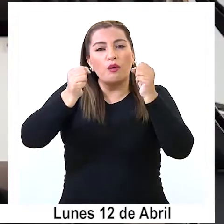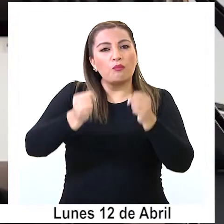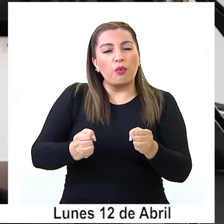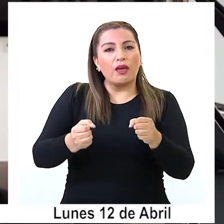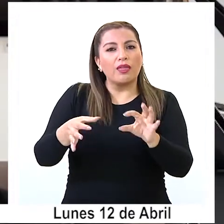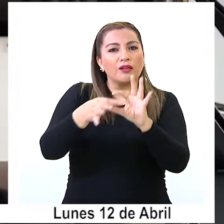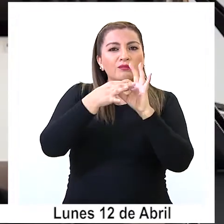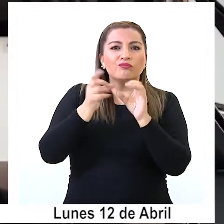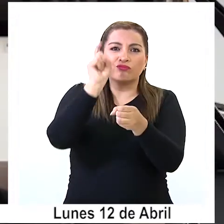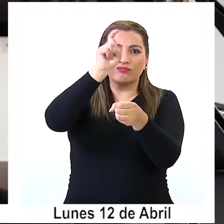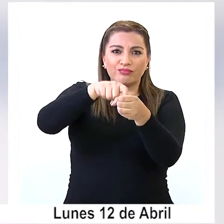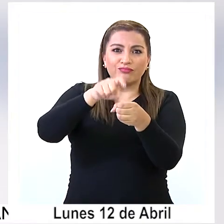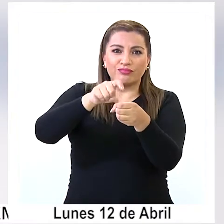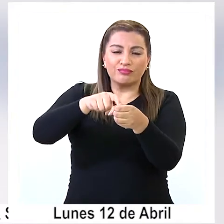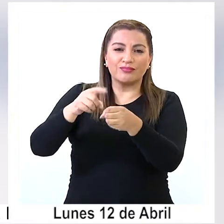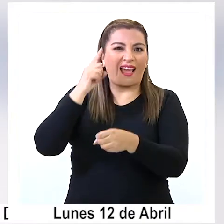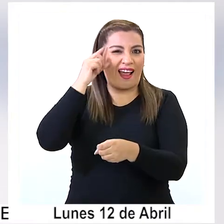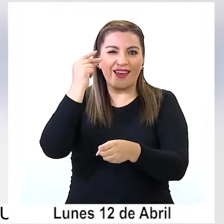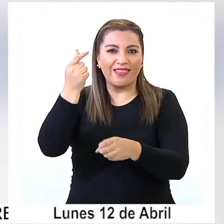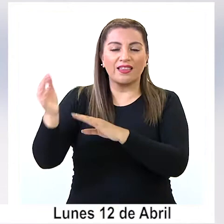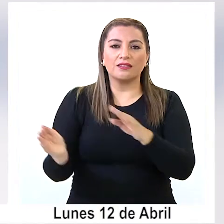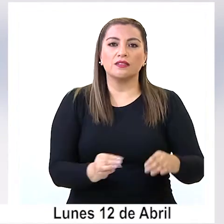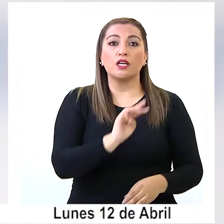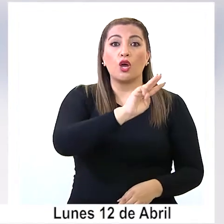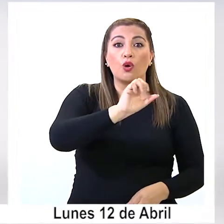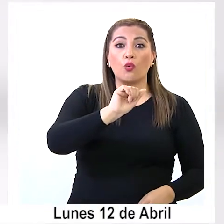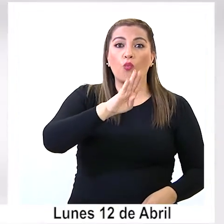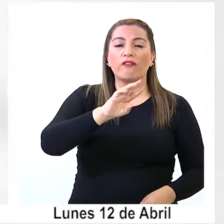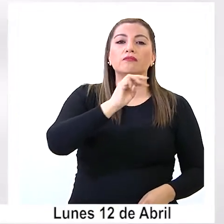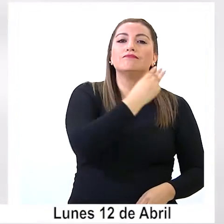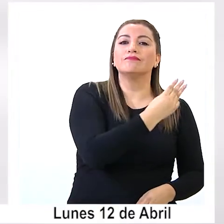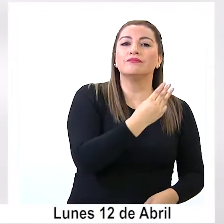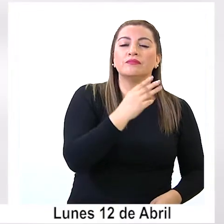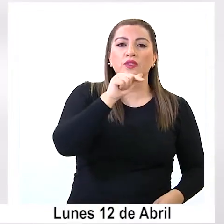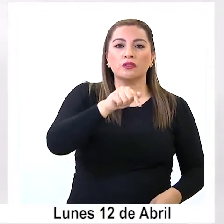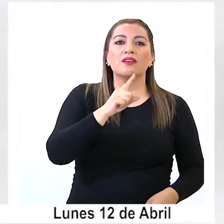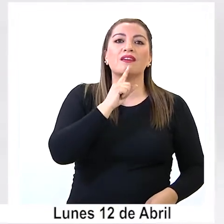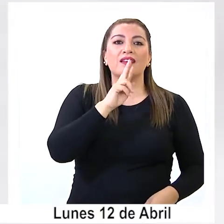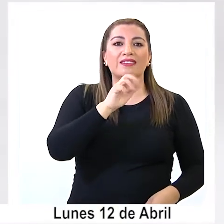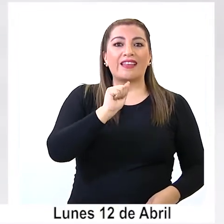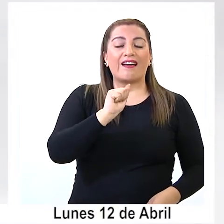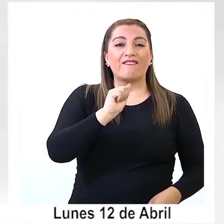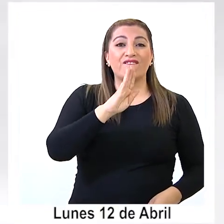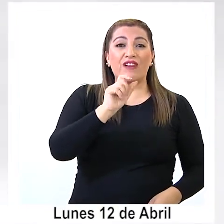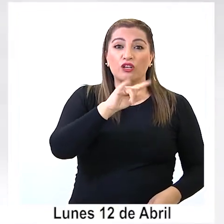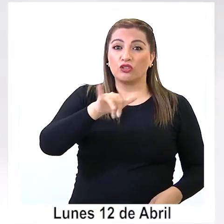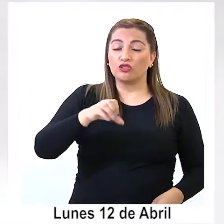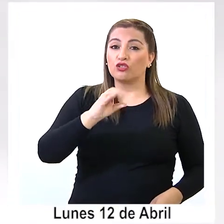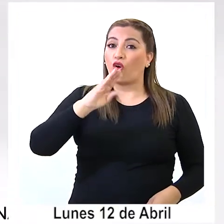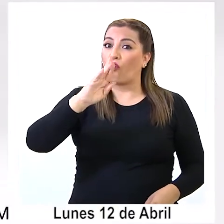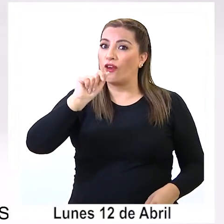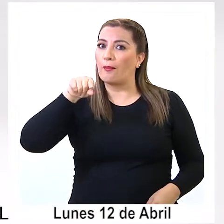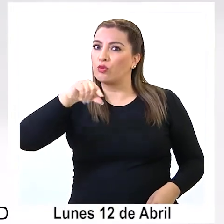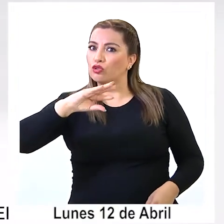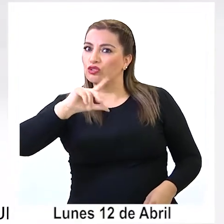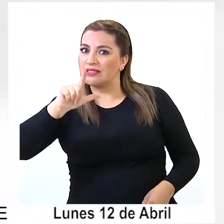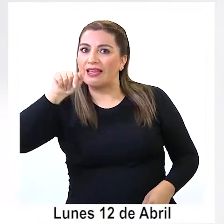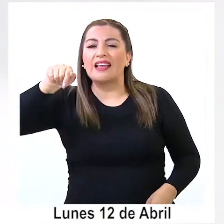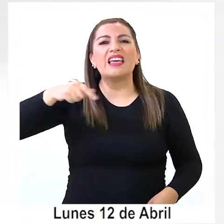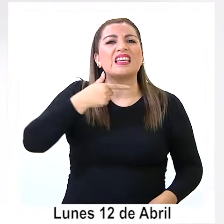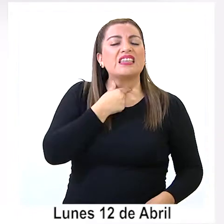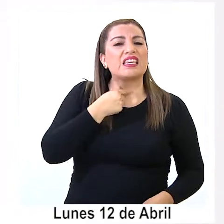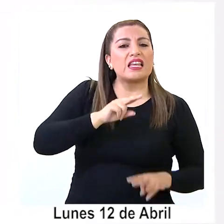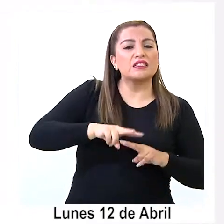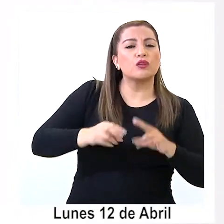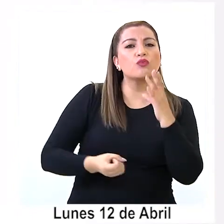puedan unirse a esta iniciativa. La página web www.trabajosenobra.cl busca entregar